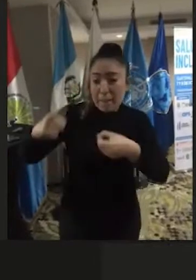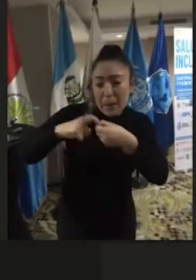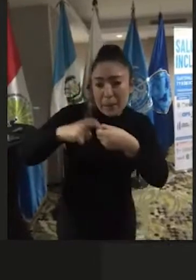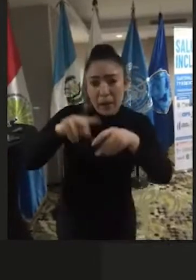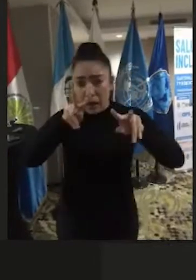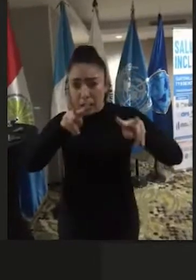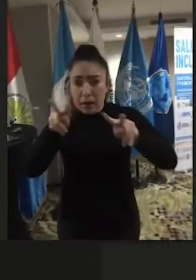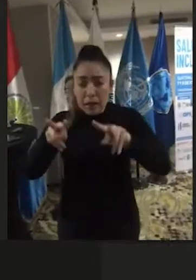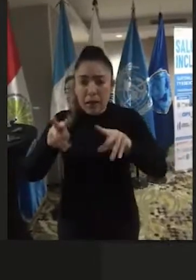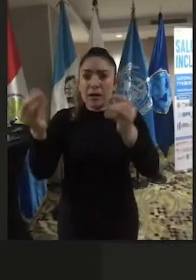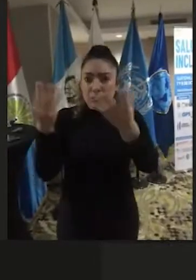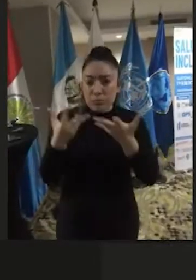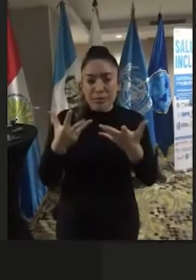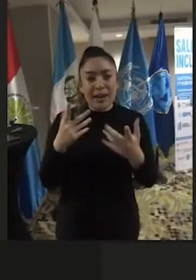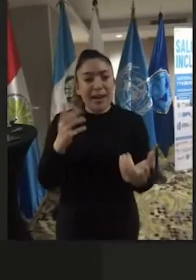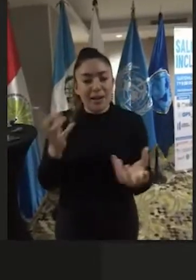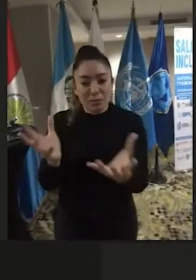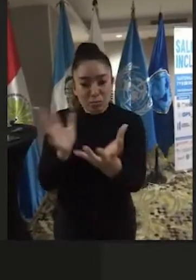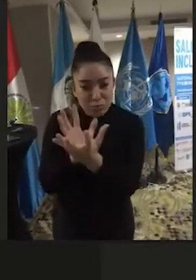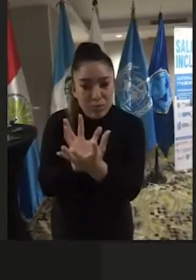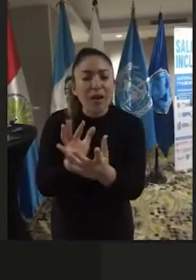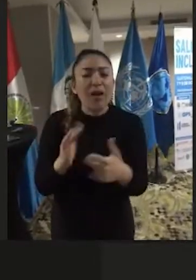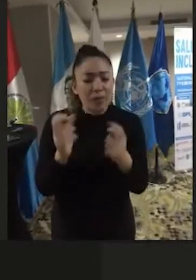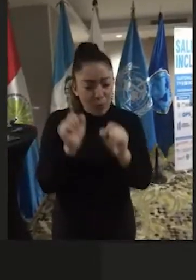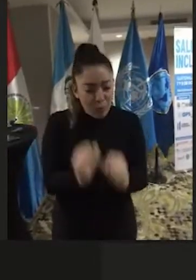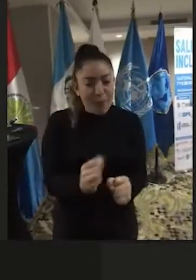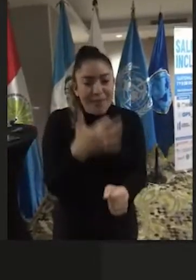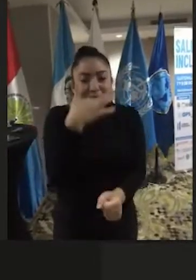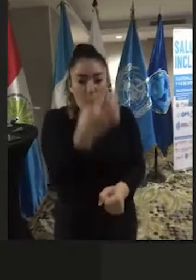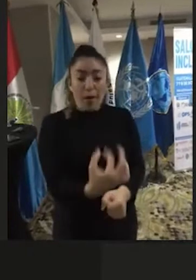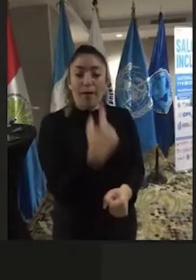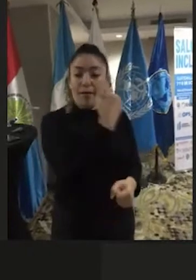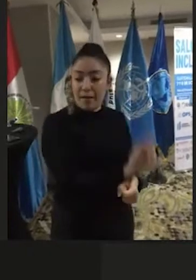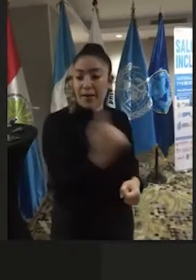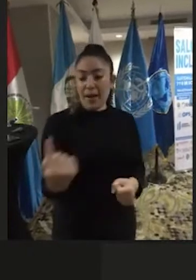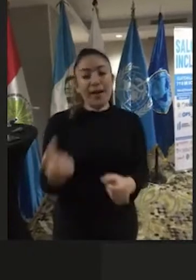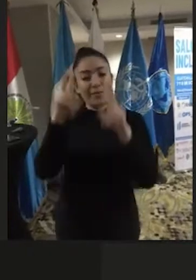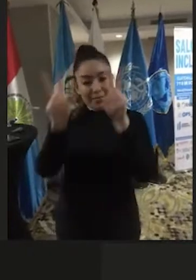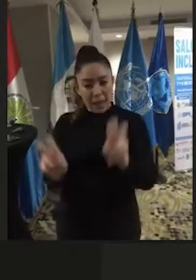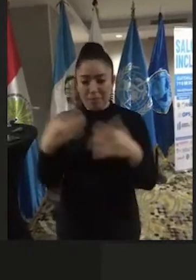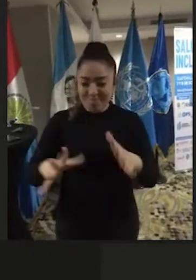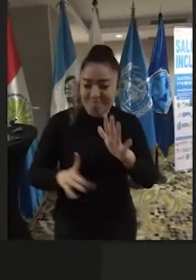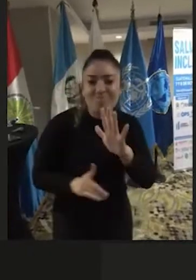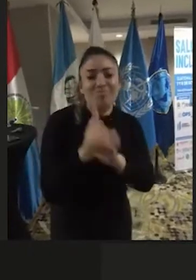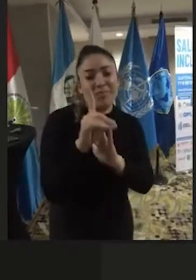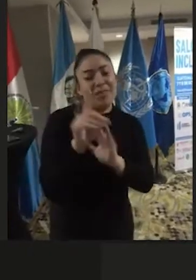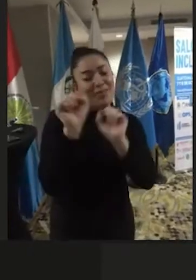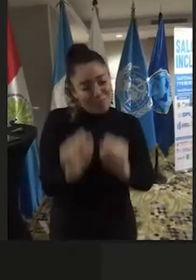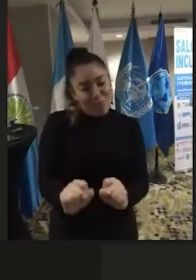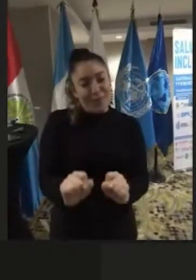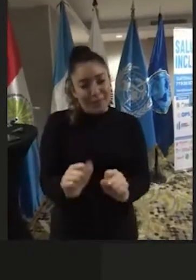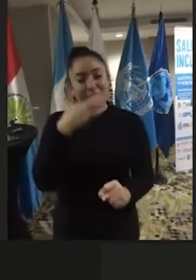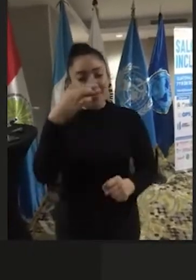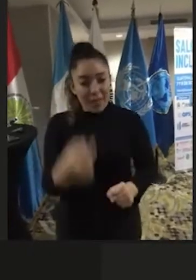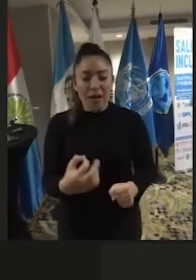durante este encuentro asegurar que cada uno de los temas que se desarrollaron puedan realmente